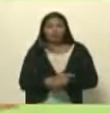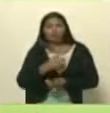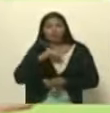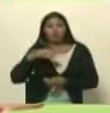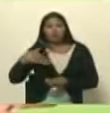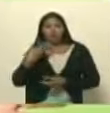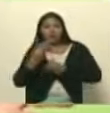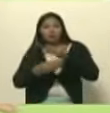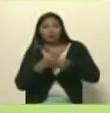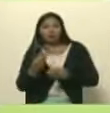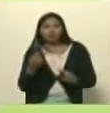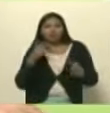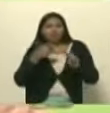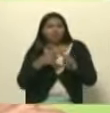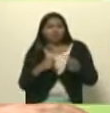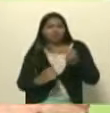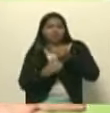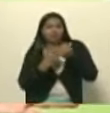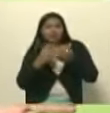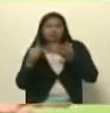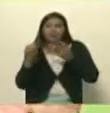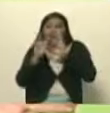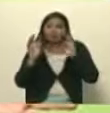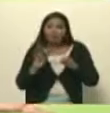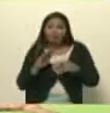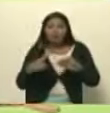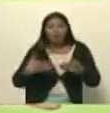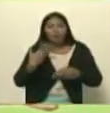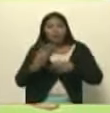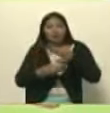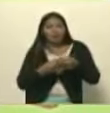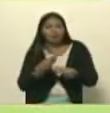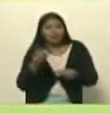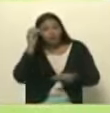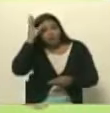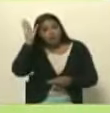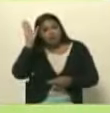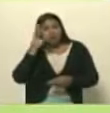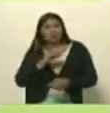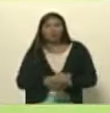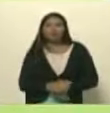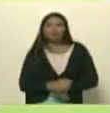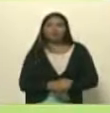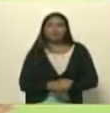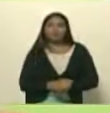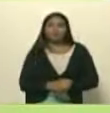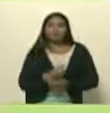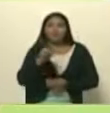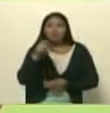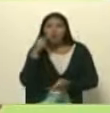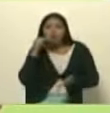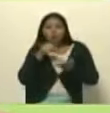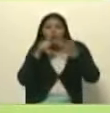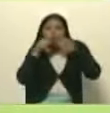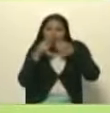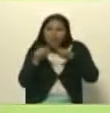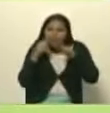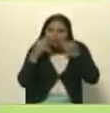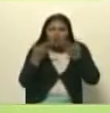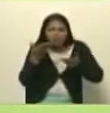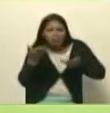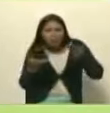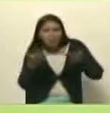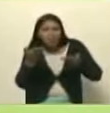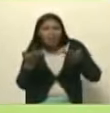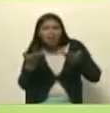ejercerse desde distintas posibilidades y capacidades eso marcó una diferencia y